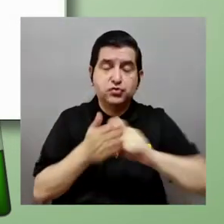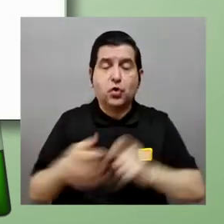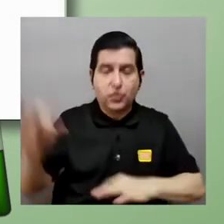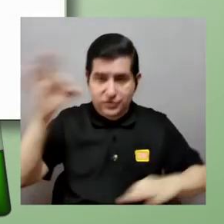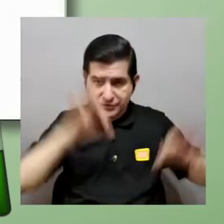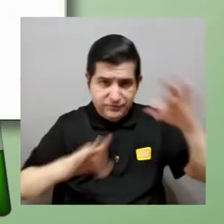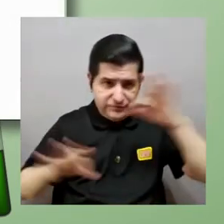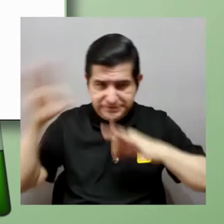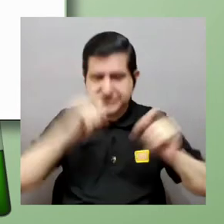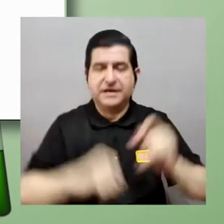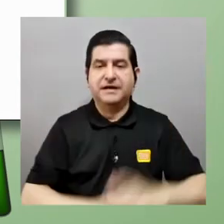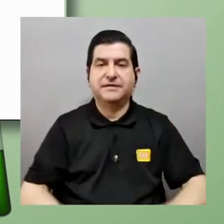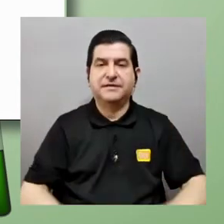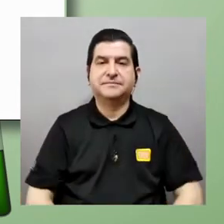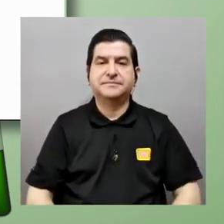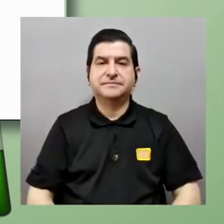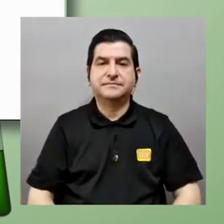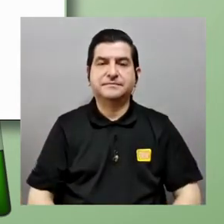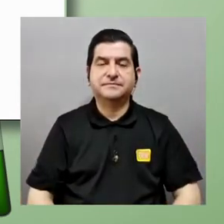profesor en la Escuela de Física